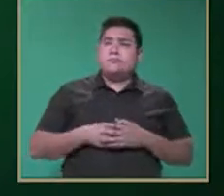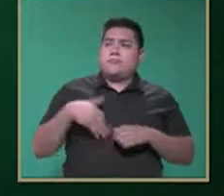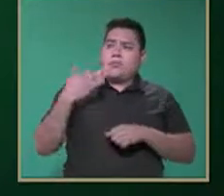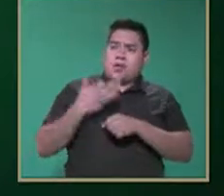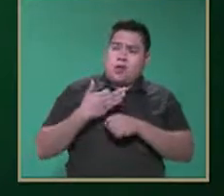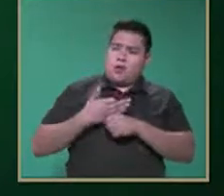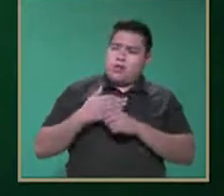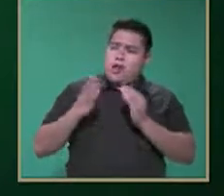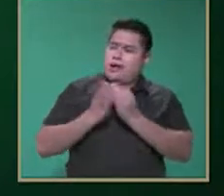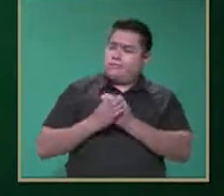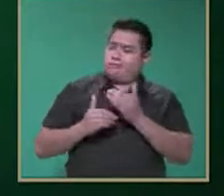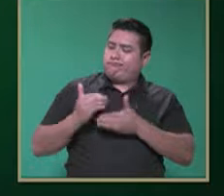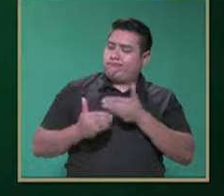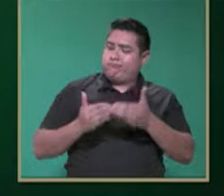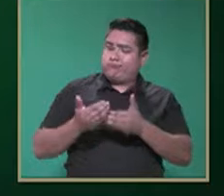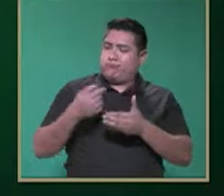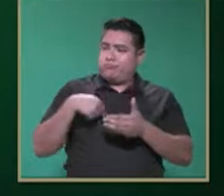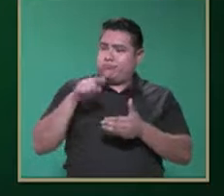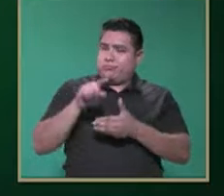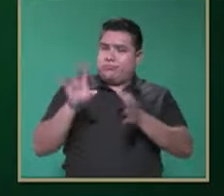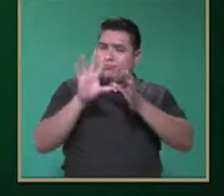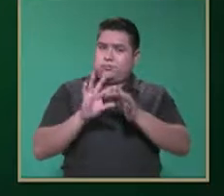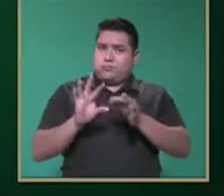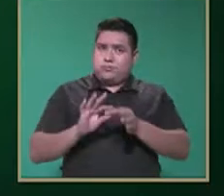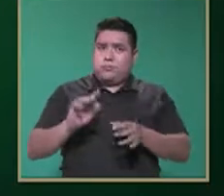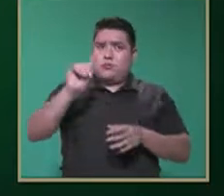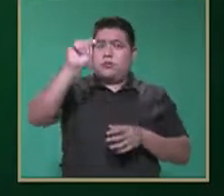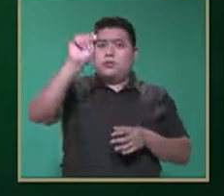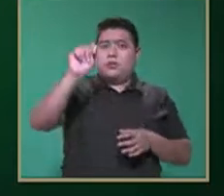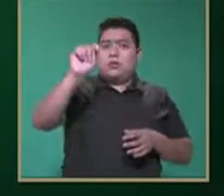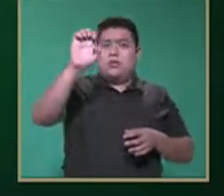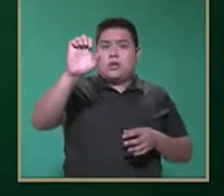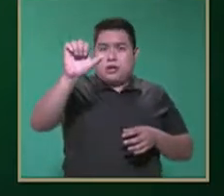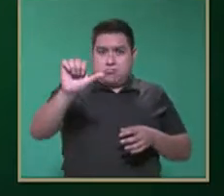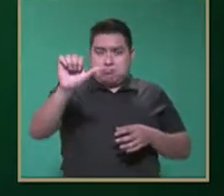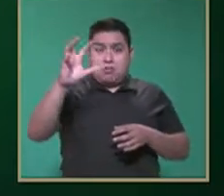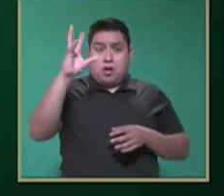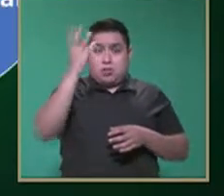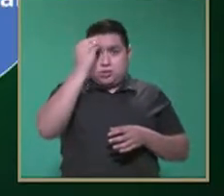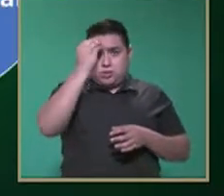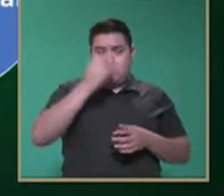avanzamos, les voy a mencionar por sus siglas de TEA.